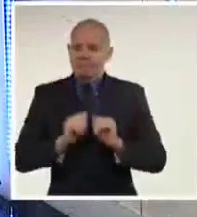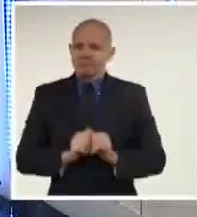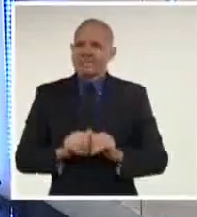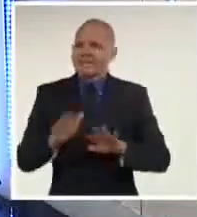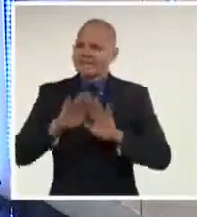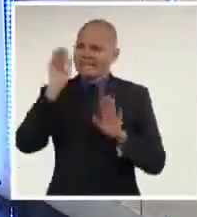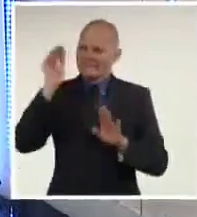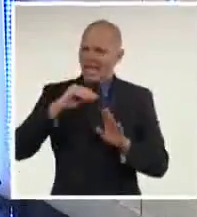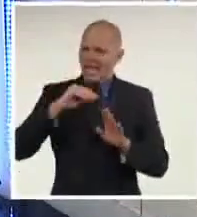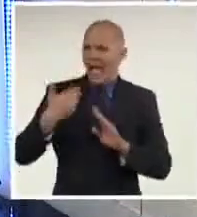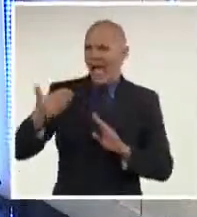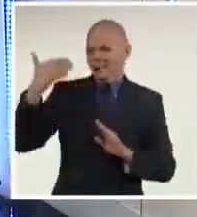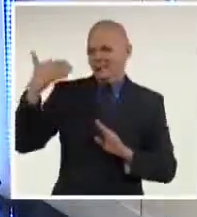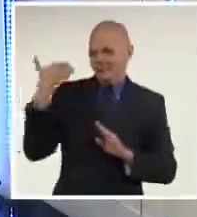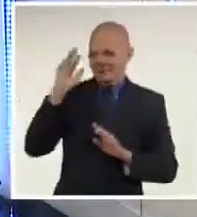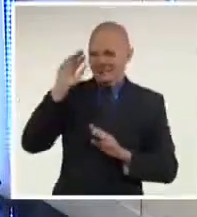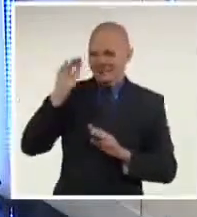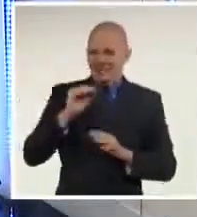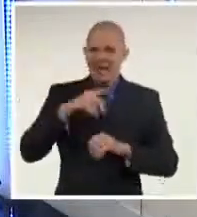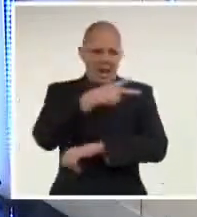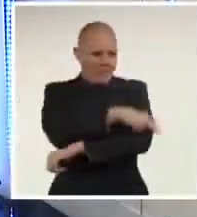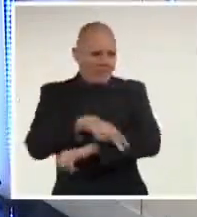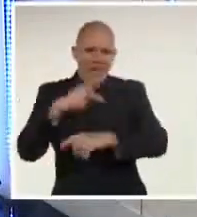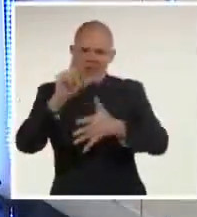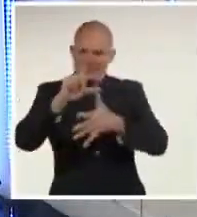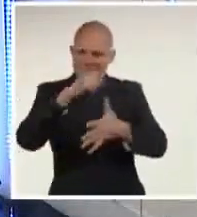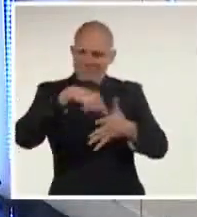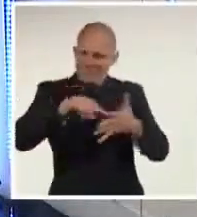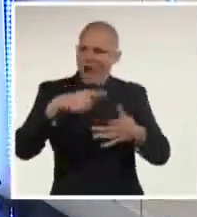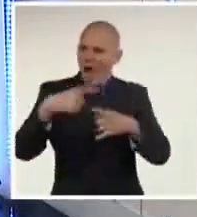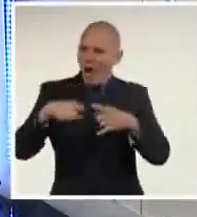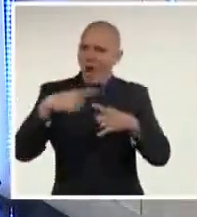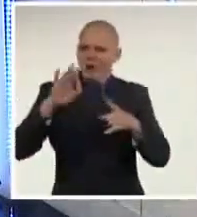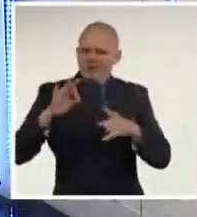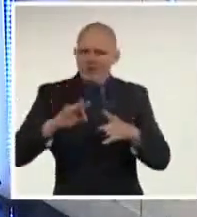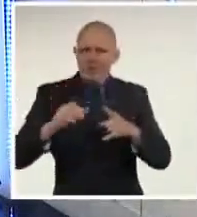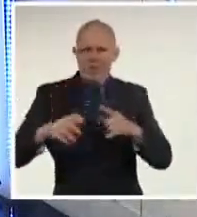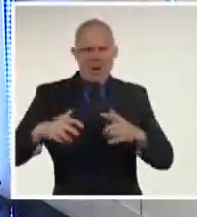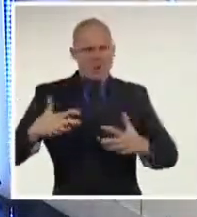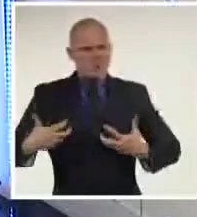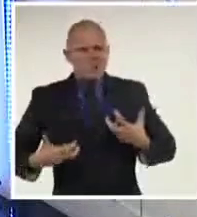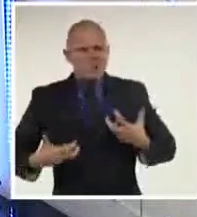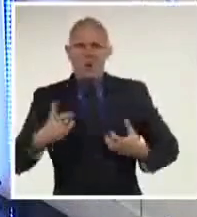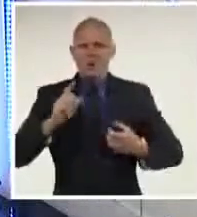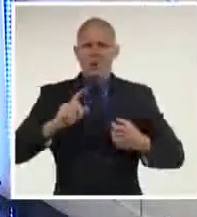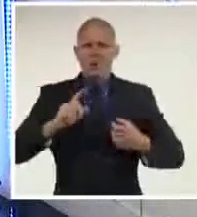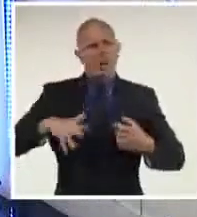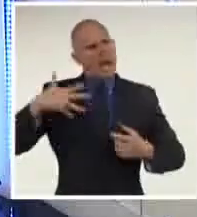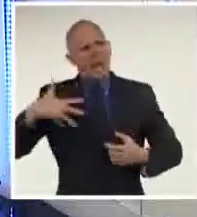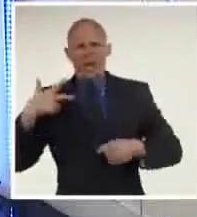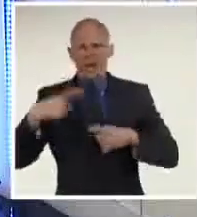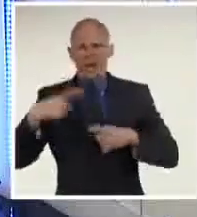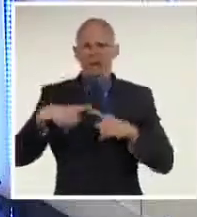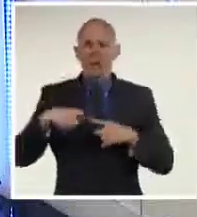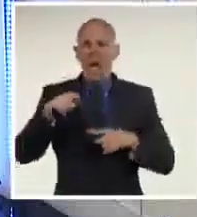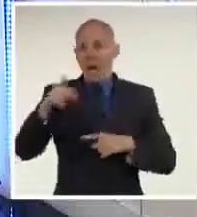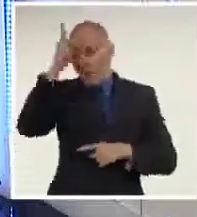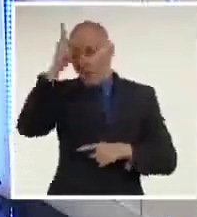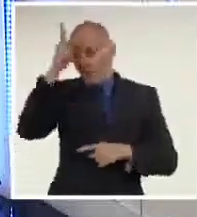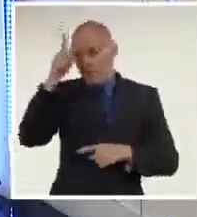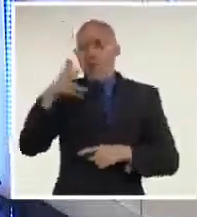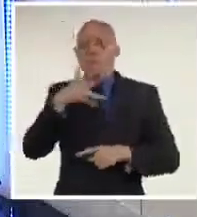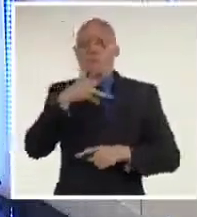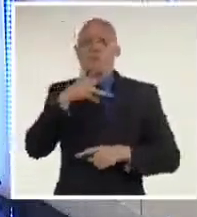en el caos de la resistencia frente al modelo disque democrático, en Perú parecía que todo el mundo era feliz y estaba tranquilo. Ese electo